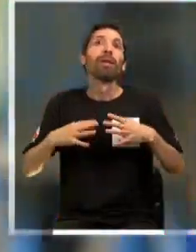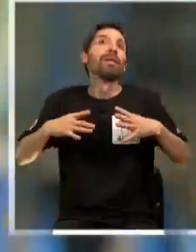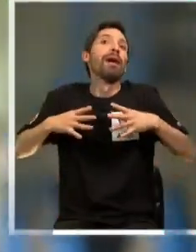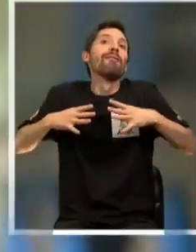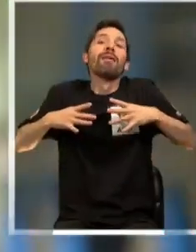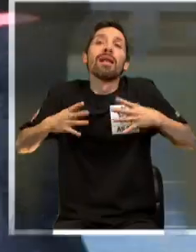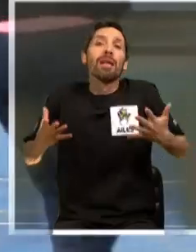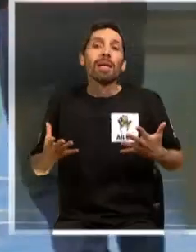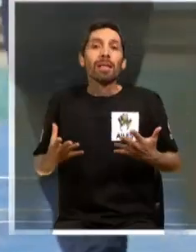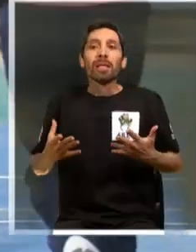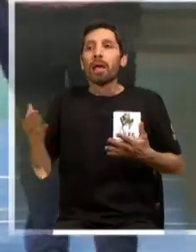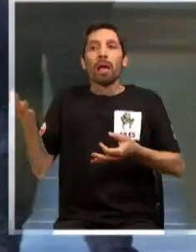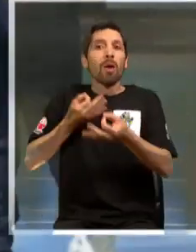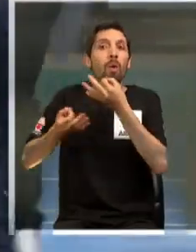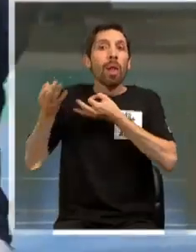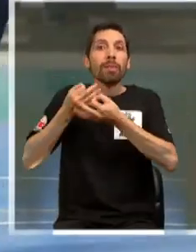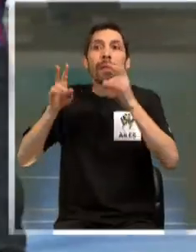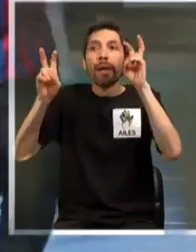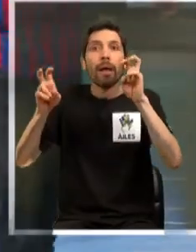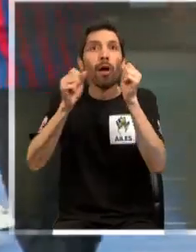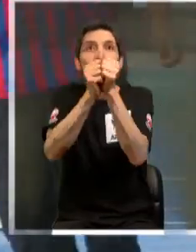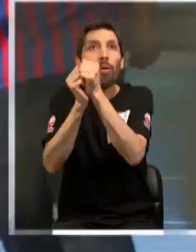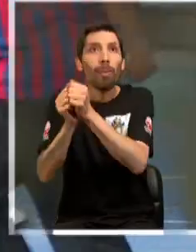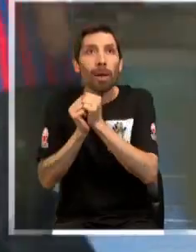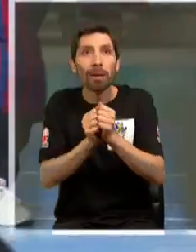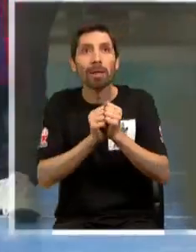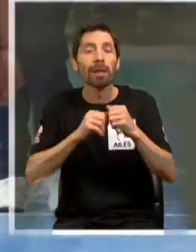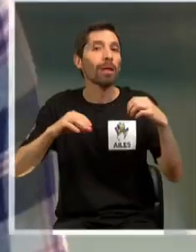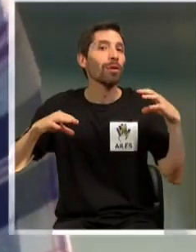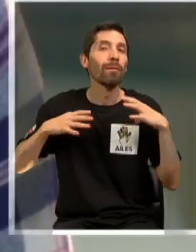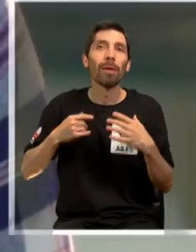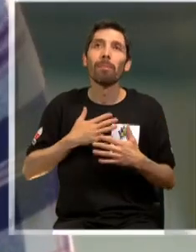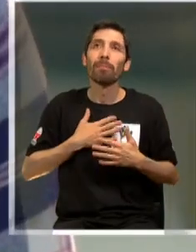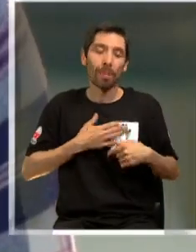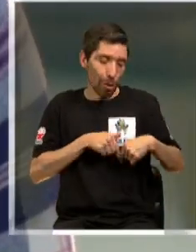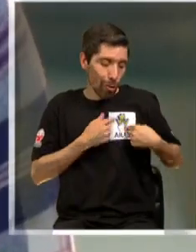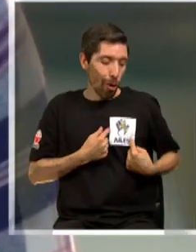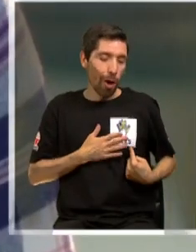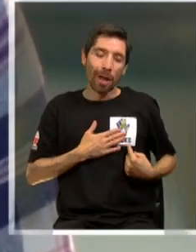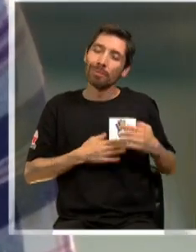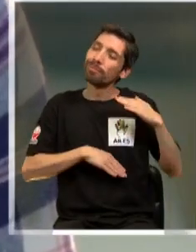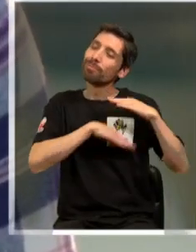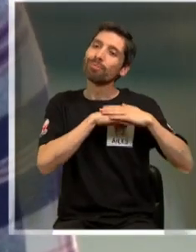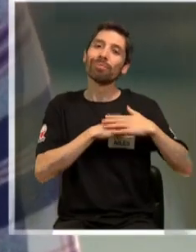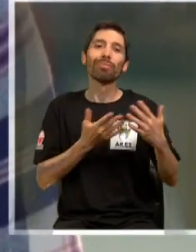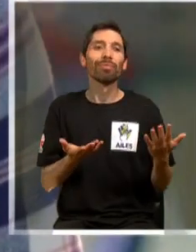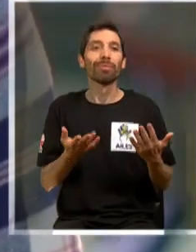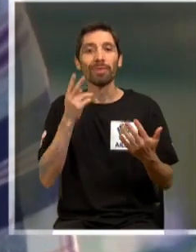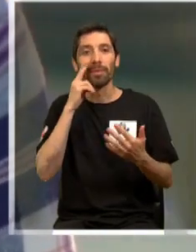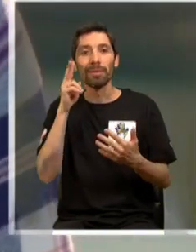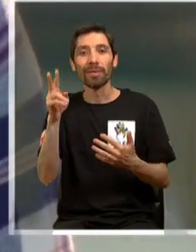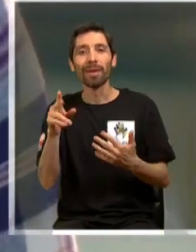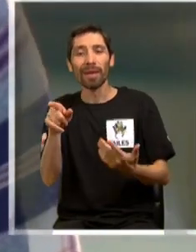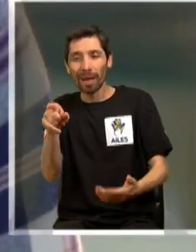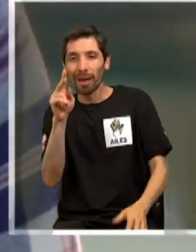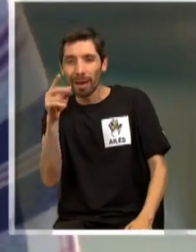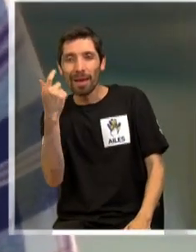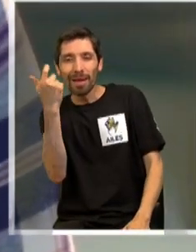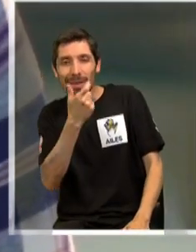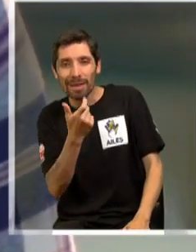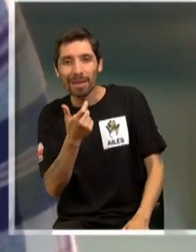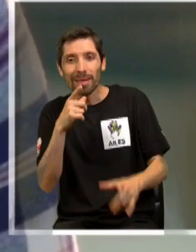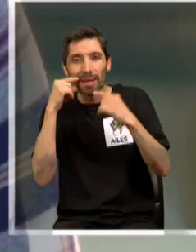sonriendo, habla de sus compañeros. Entonces eso me llena el corazón a mí, de verlo así, de cómo se ríe, de cómo